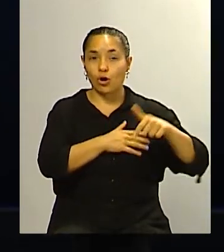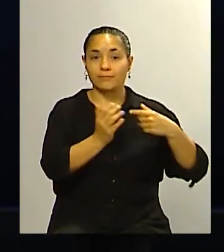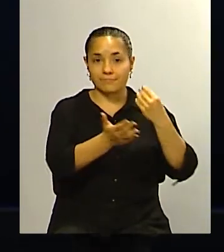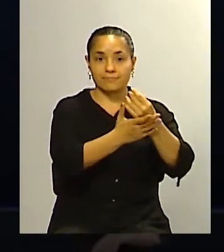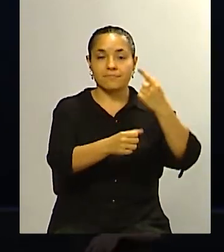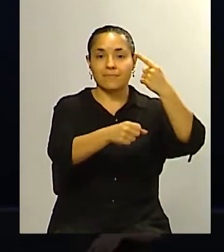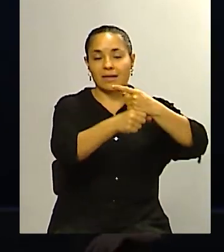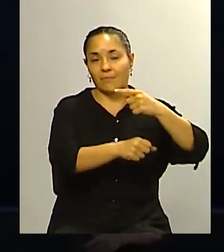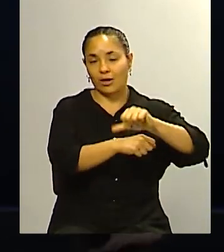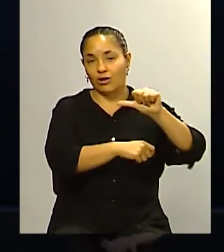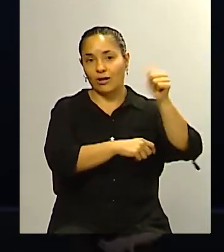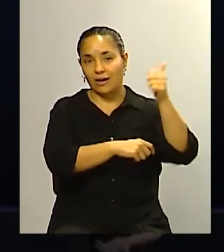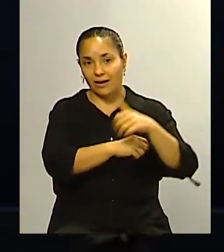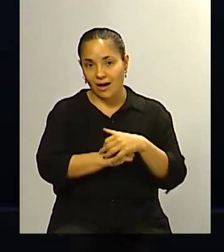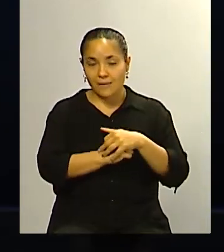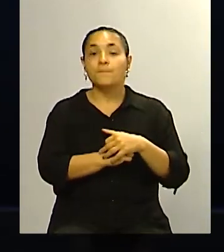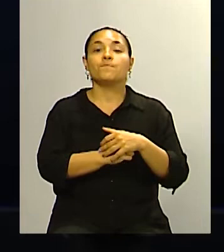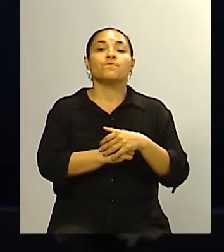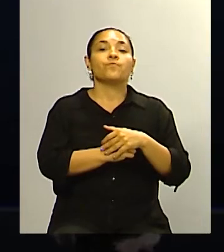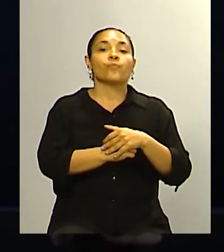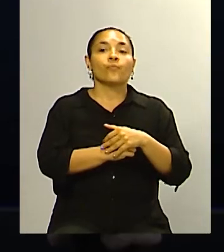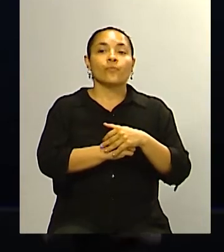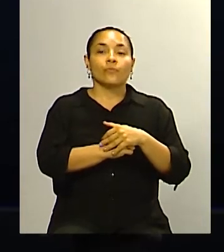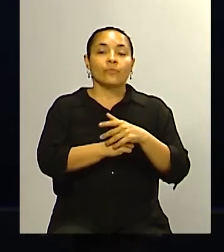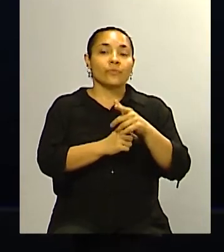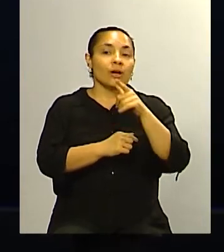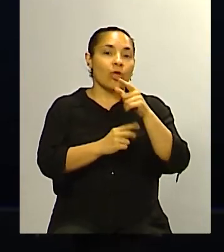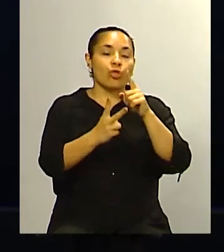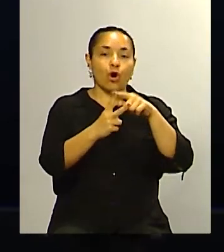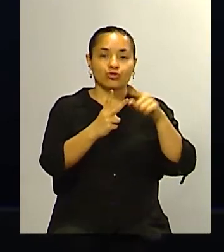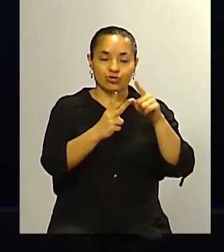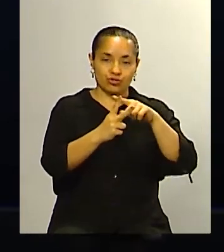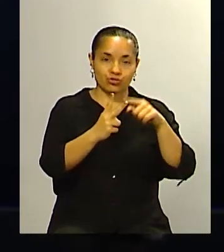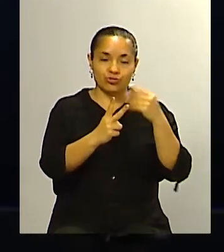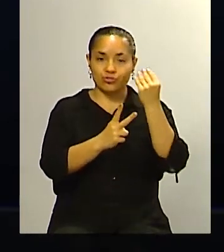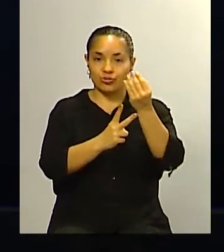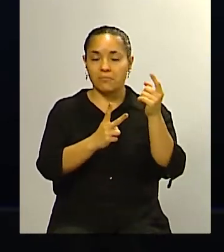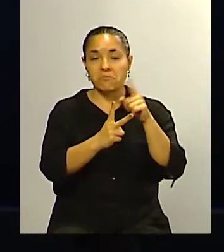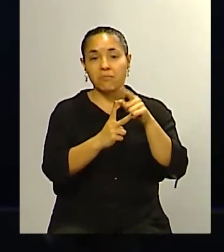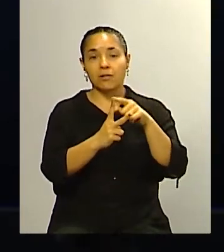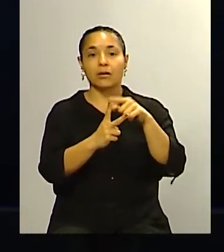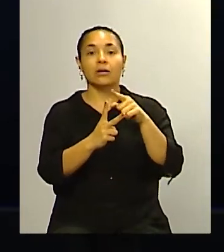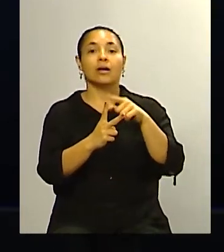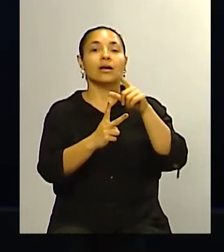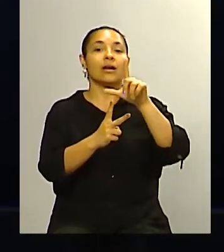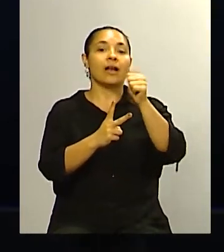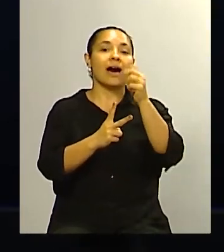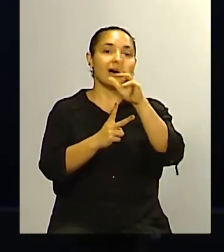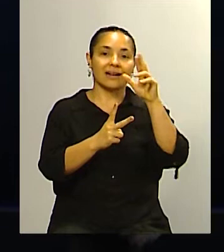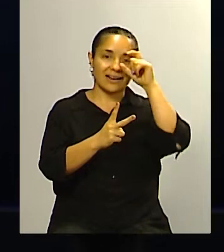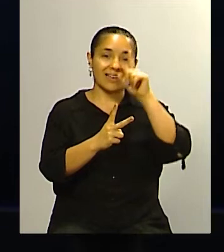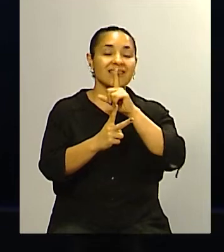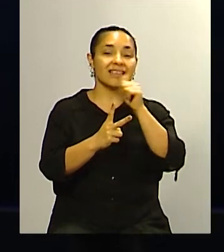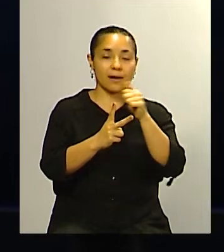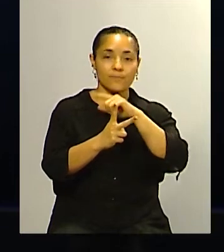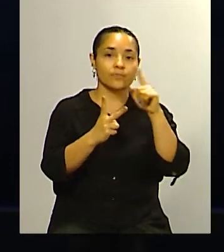primero en la elección de primera vuelta yo veo dos candidaturas por un lado Horacio Rodríguez Larreta y por otro